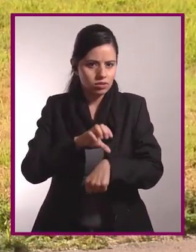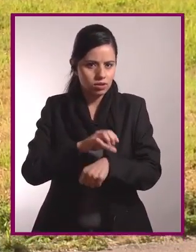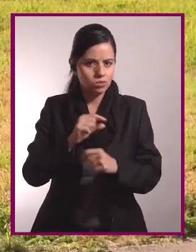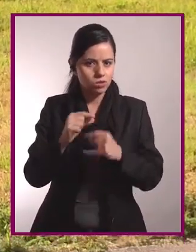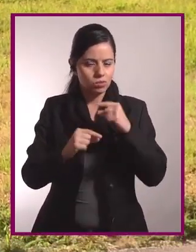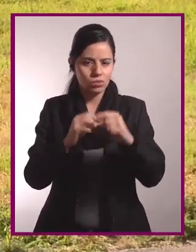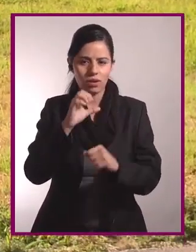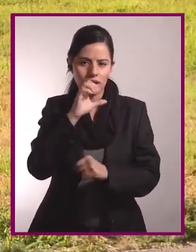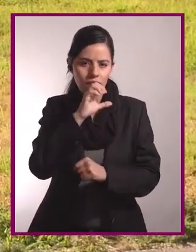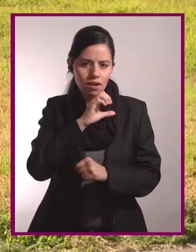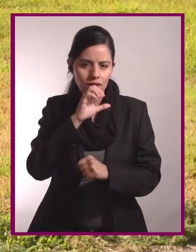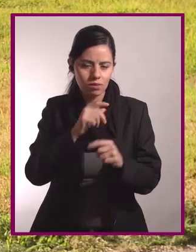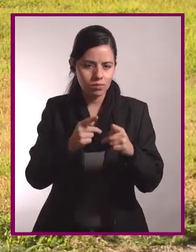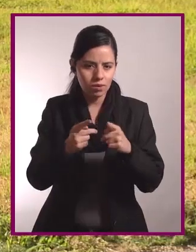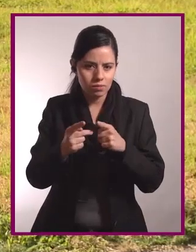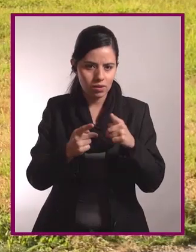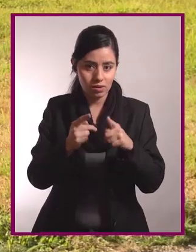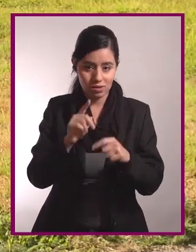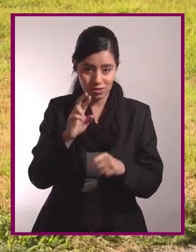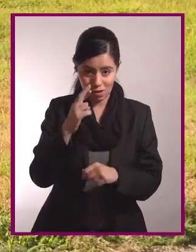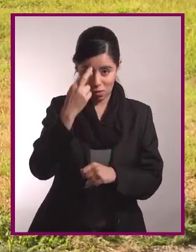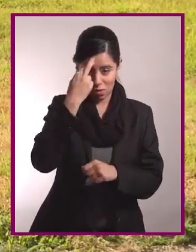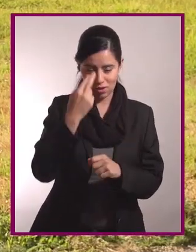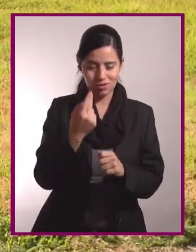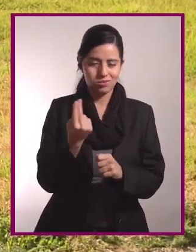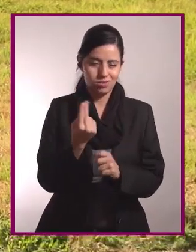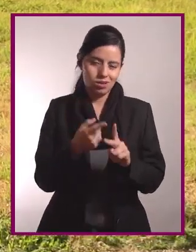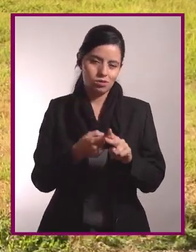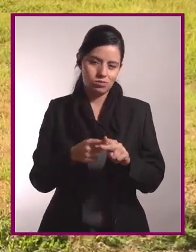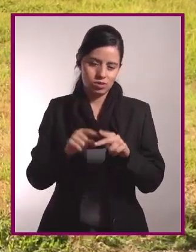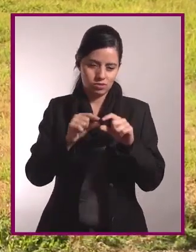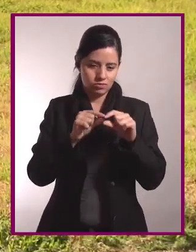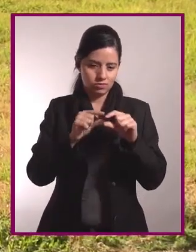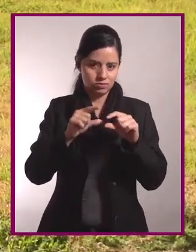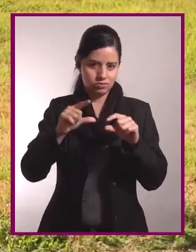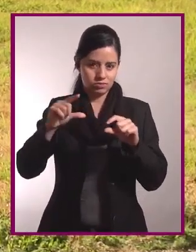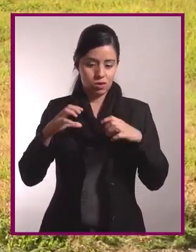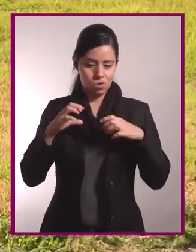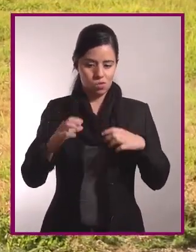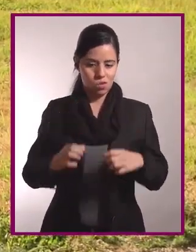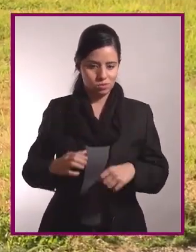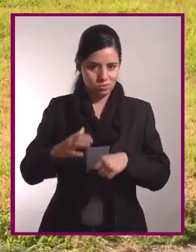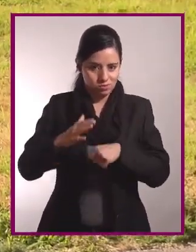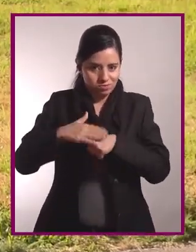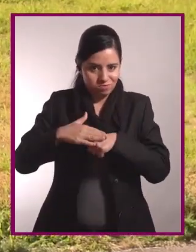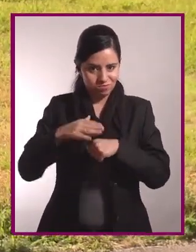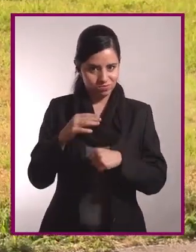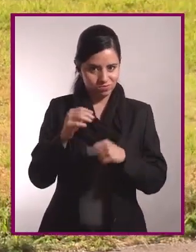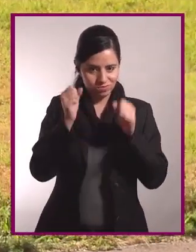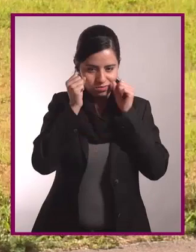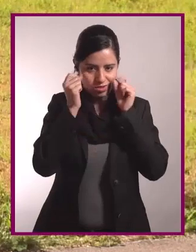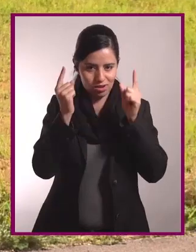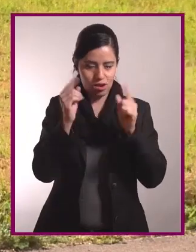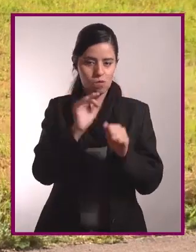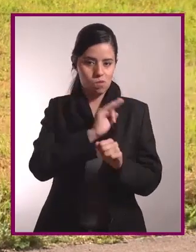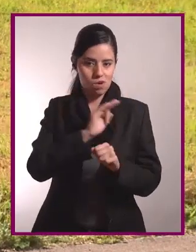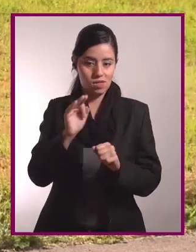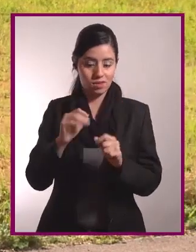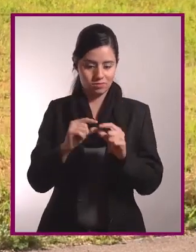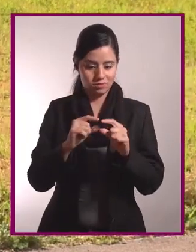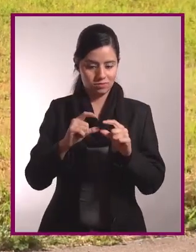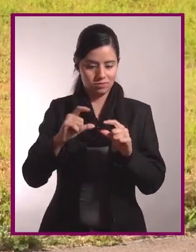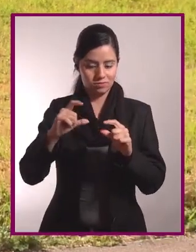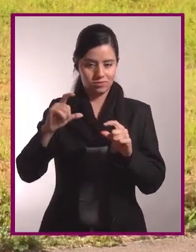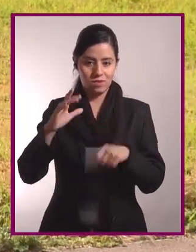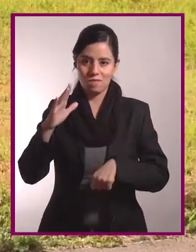preparar nuestros músculos. Recuerden que hay que empezar de menos a más. Tenemos que empezar a despertar el cuerpo para poder llevarlo a